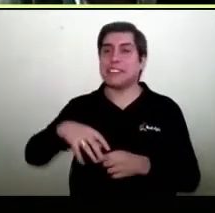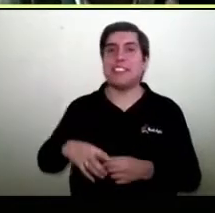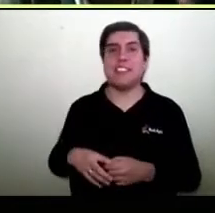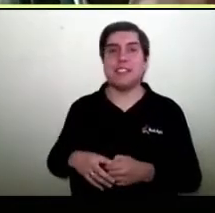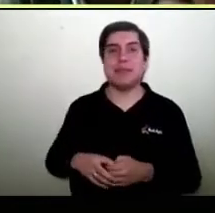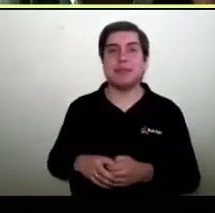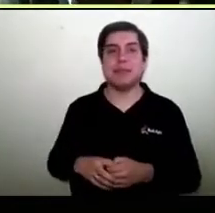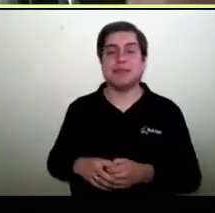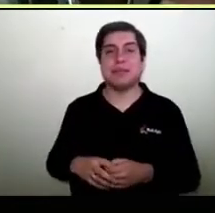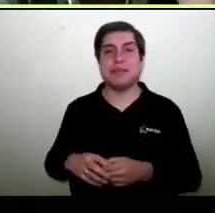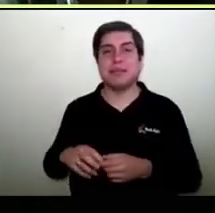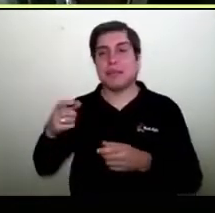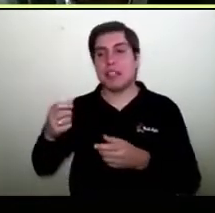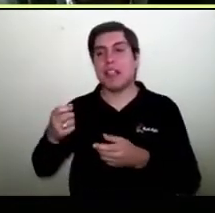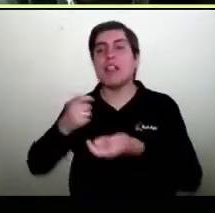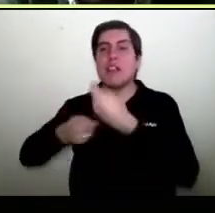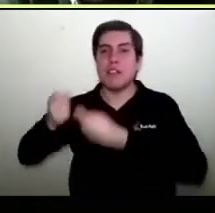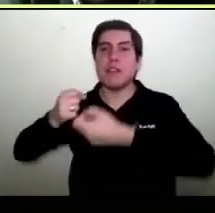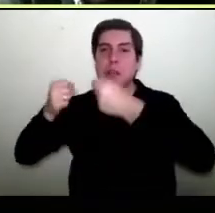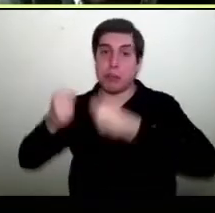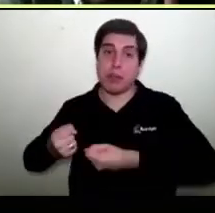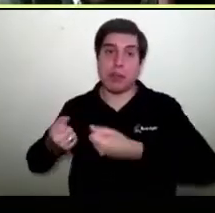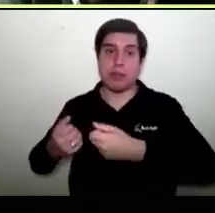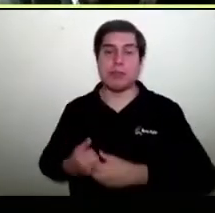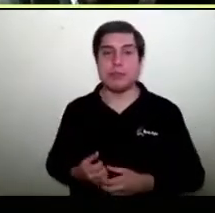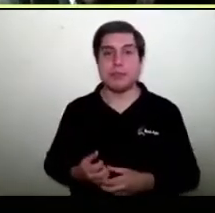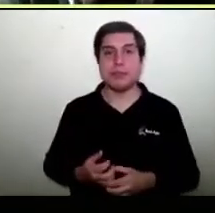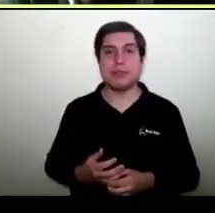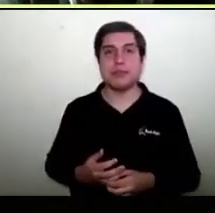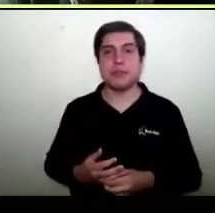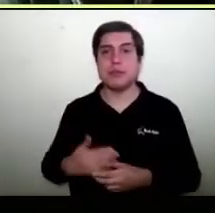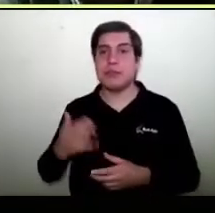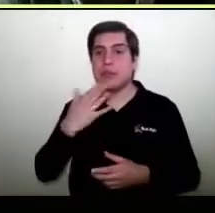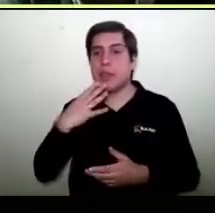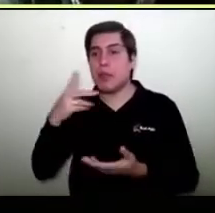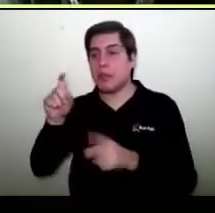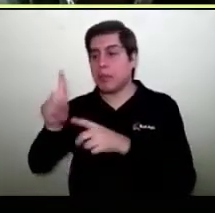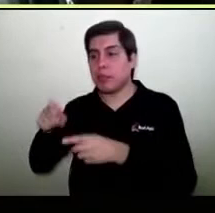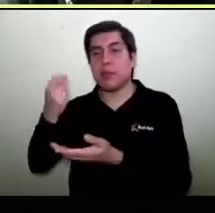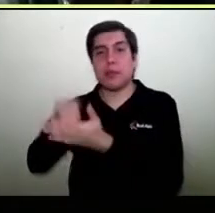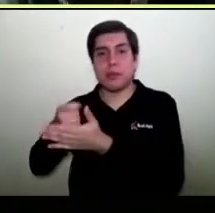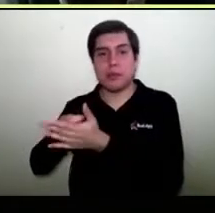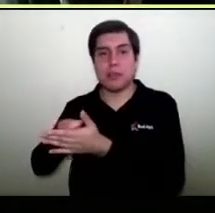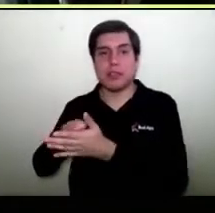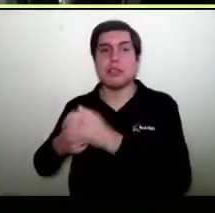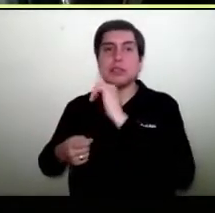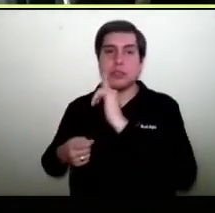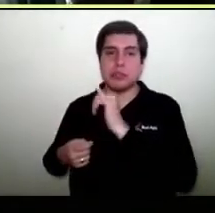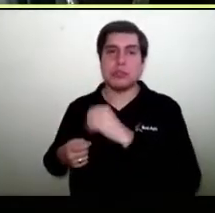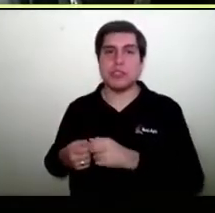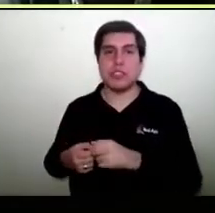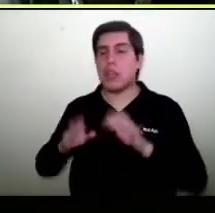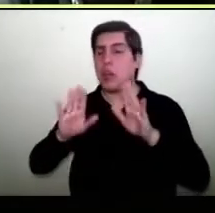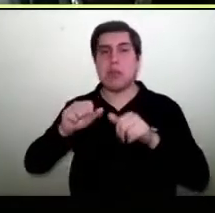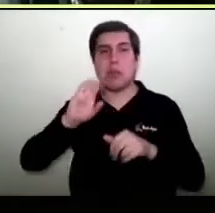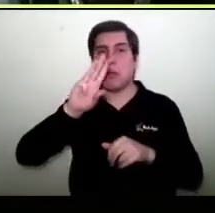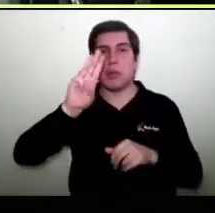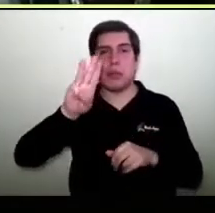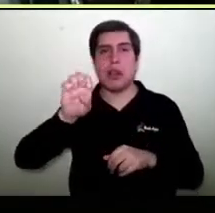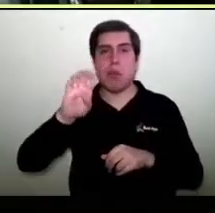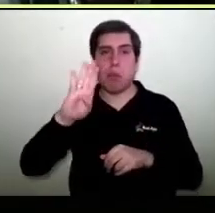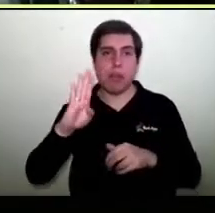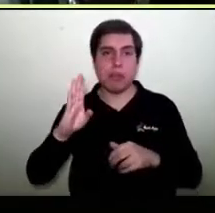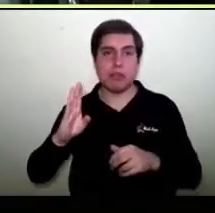permiten hacer marketing unificado. ¿Tiene botón de pago? Sí, necesitan tener el botón de pago, igual que tu página web hoy día, en el fondo,